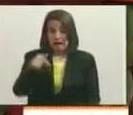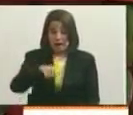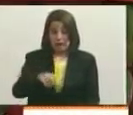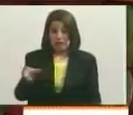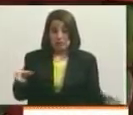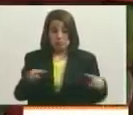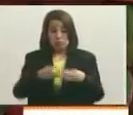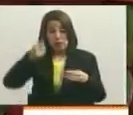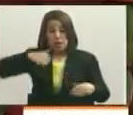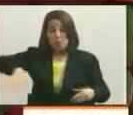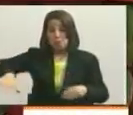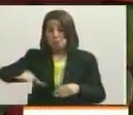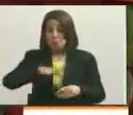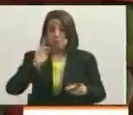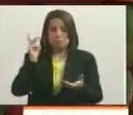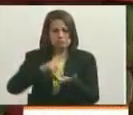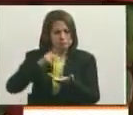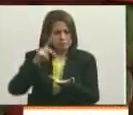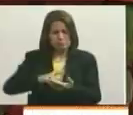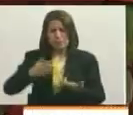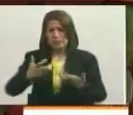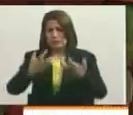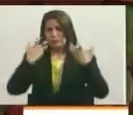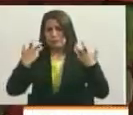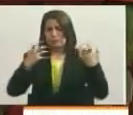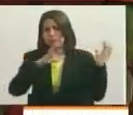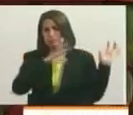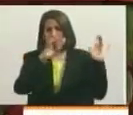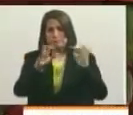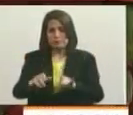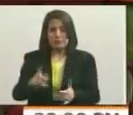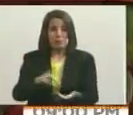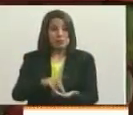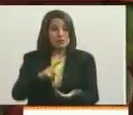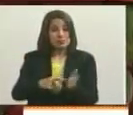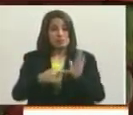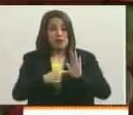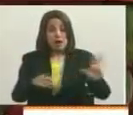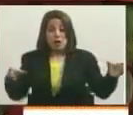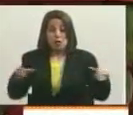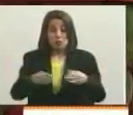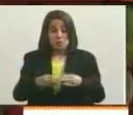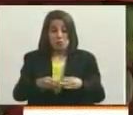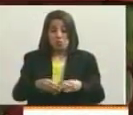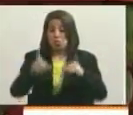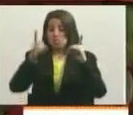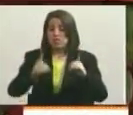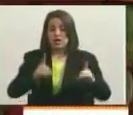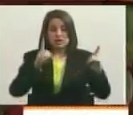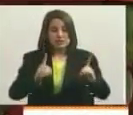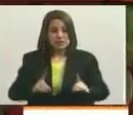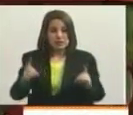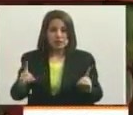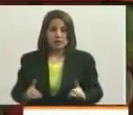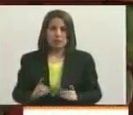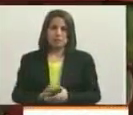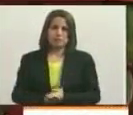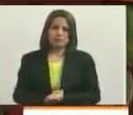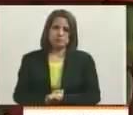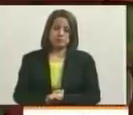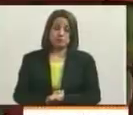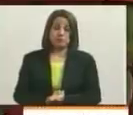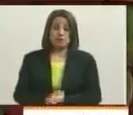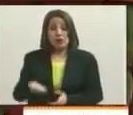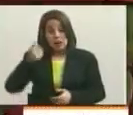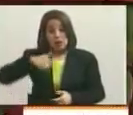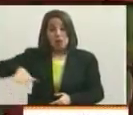democracia de verdad, participativa y protagónica. El pueblo se reúne y toma decisiones. El pueblo se